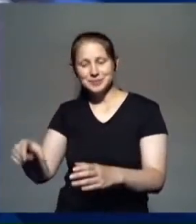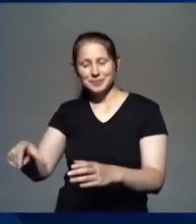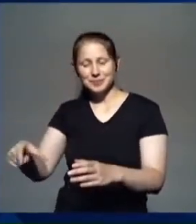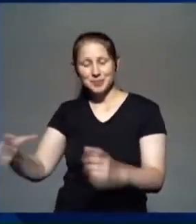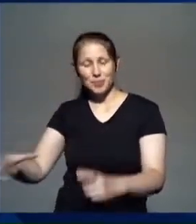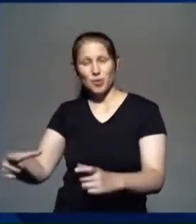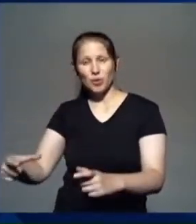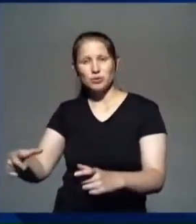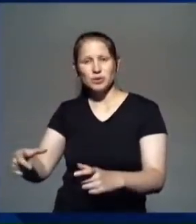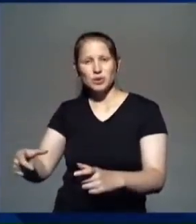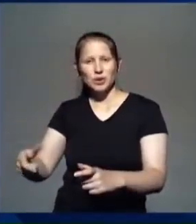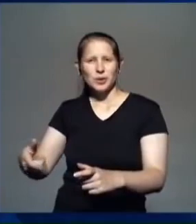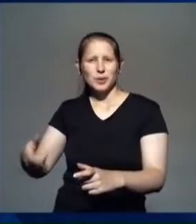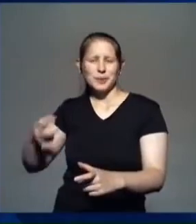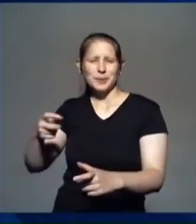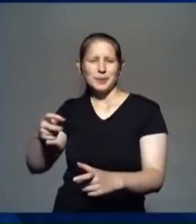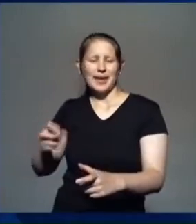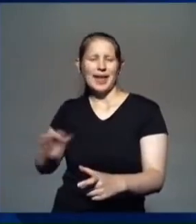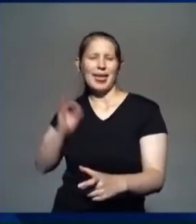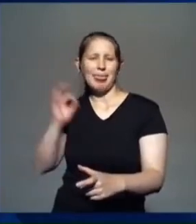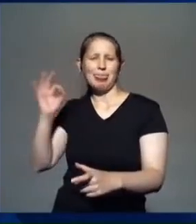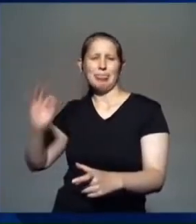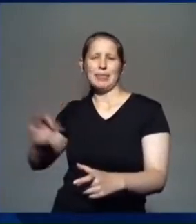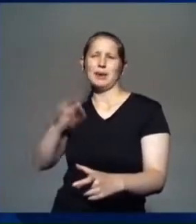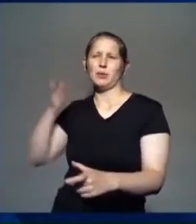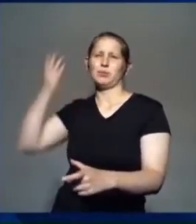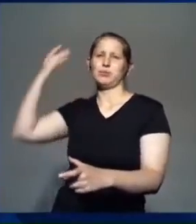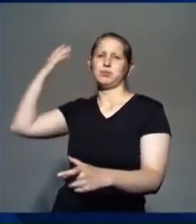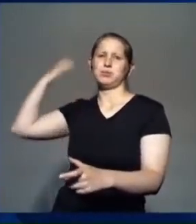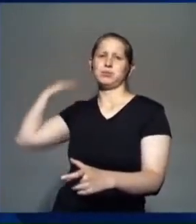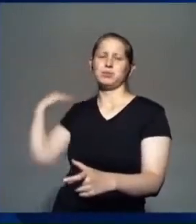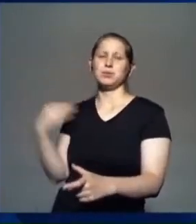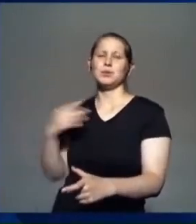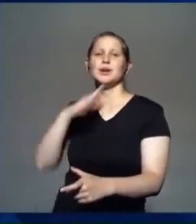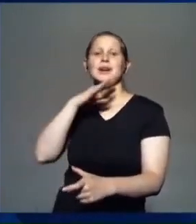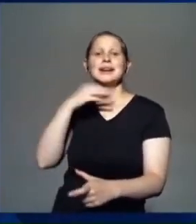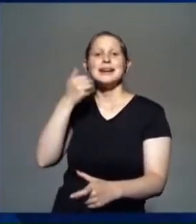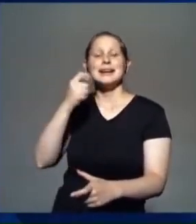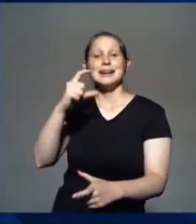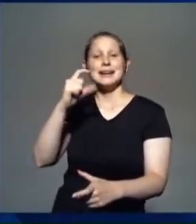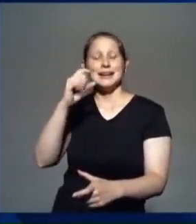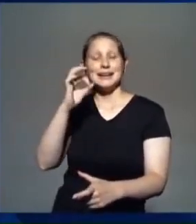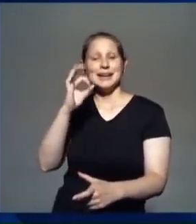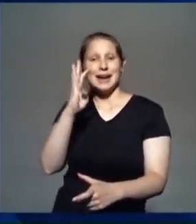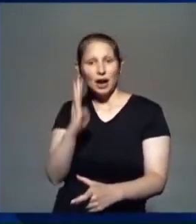que abrió Jacob en su oportunidad, hijo de...